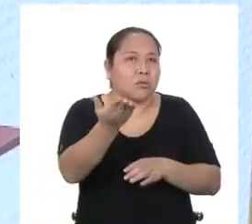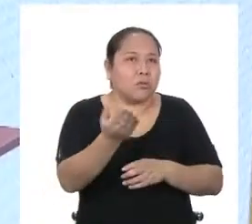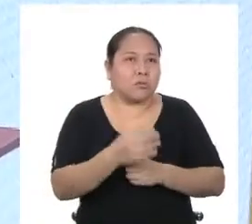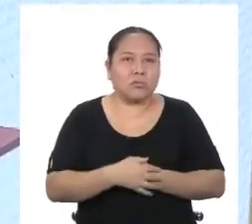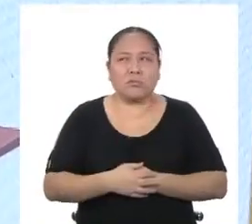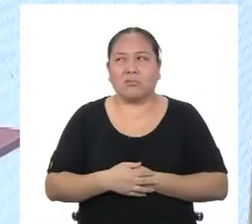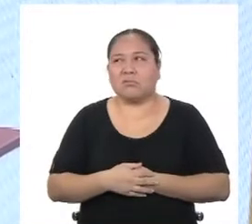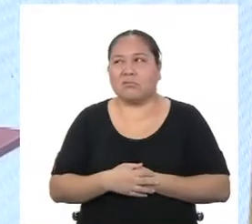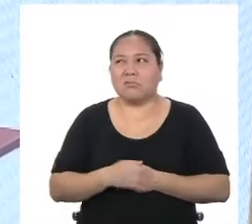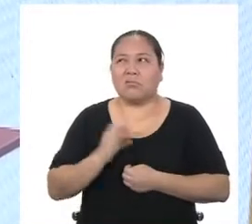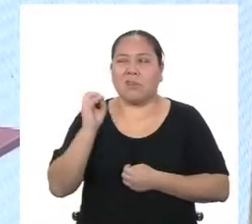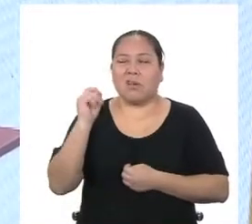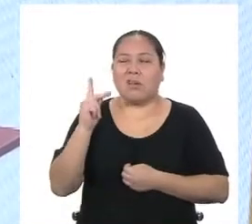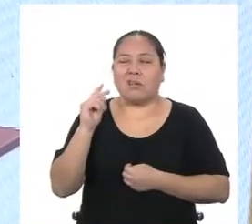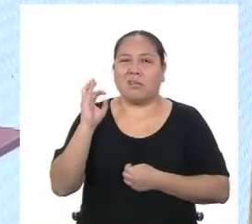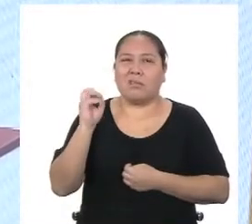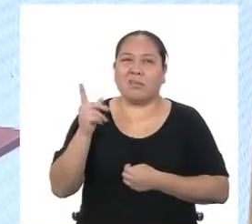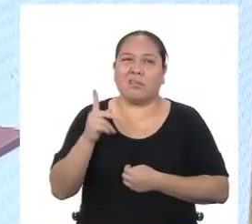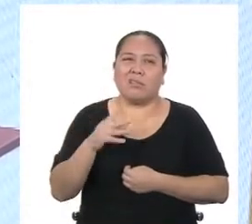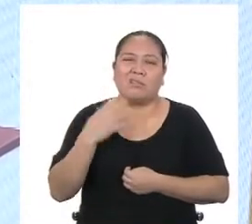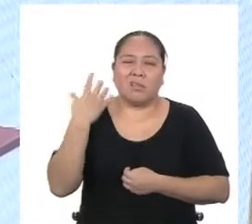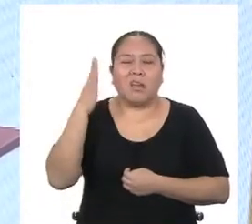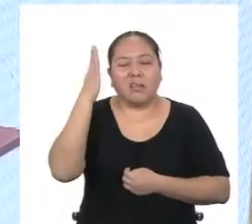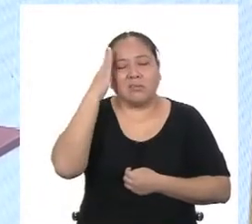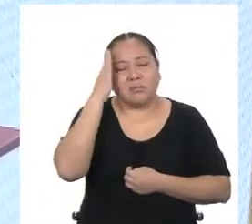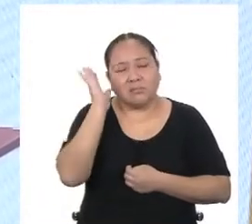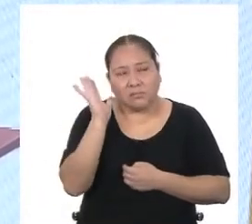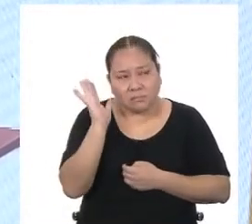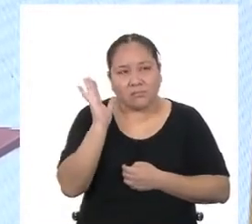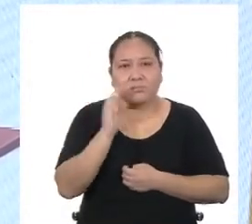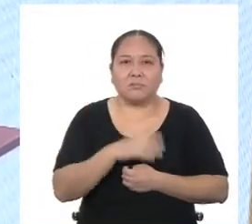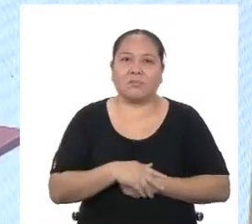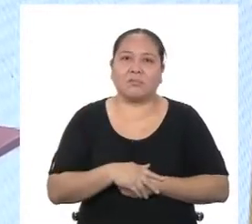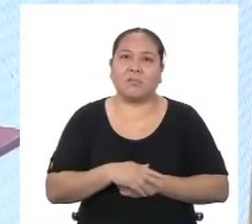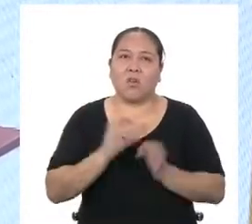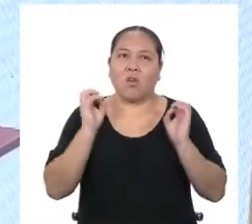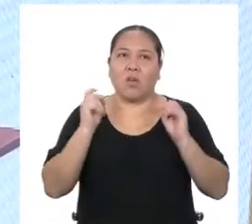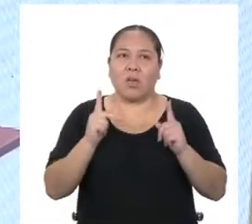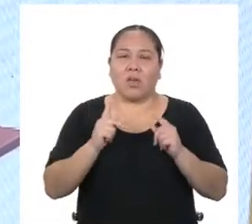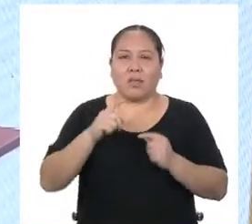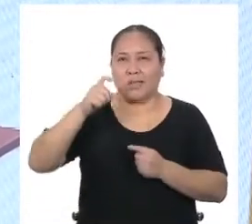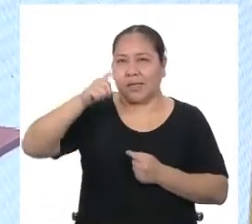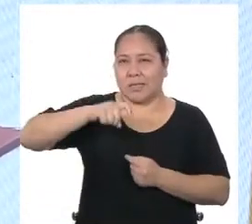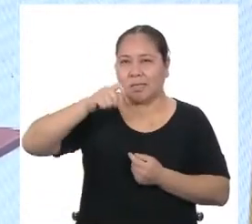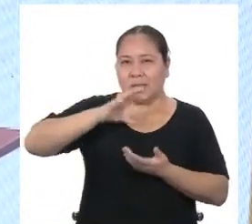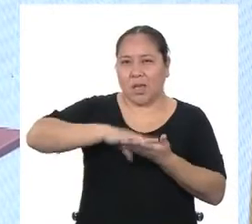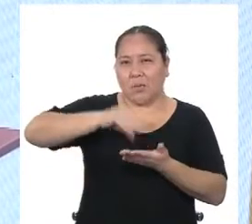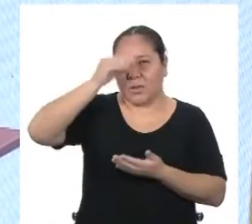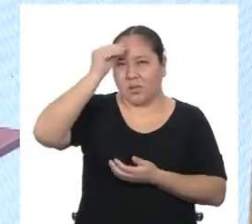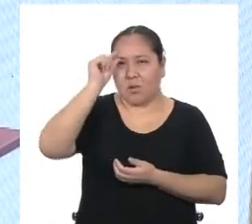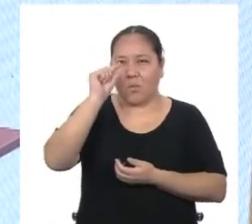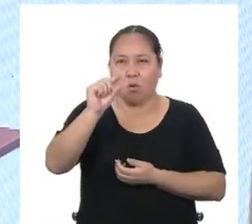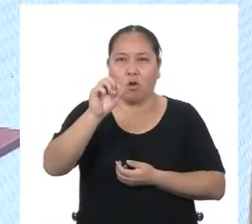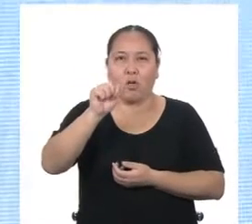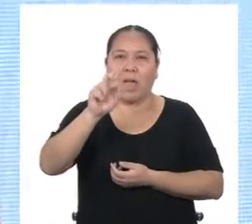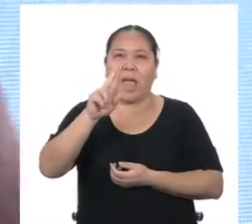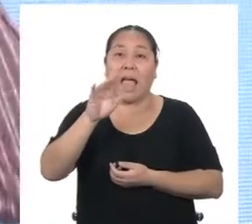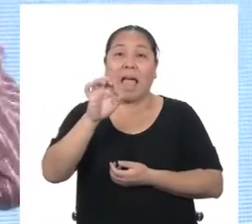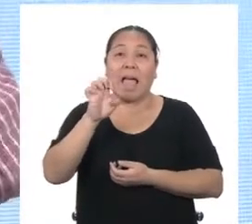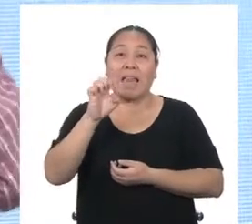Ya, ya. Me convenciste. Entonces, creo que necesito aprender un poco sobre áreas.